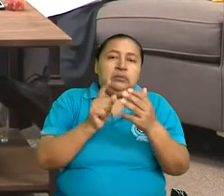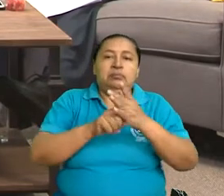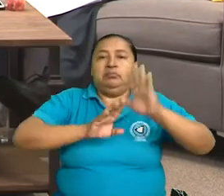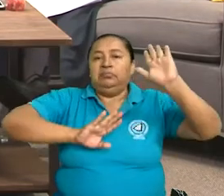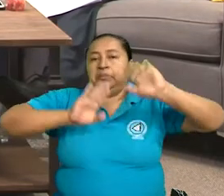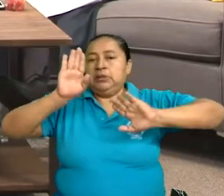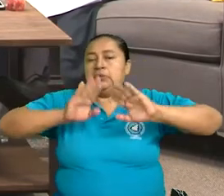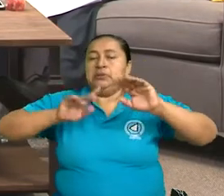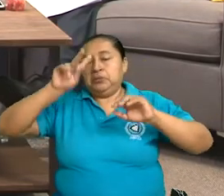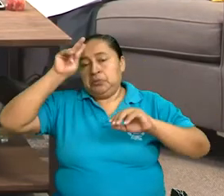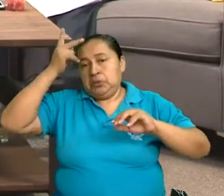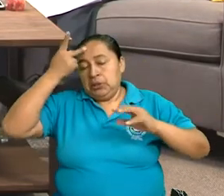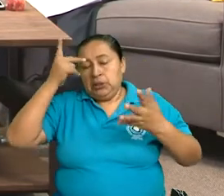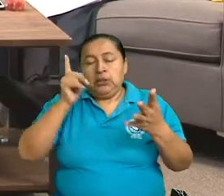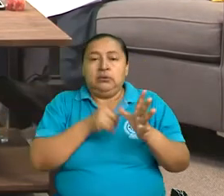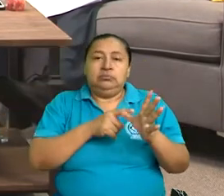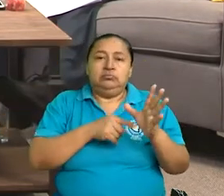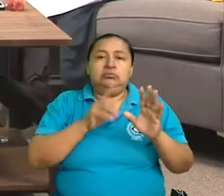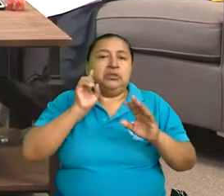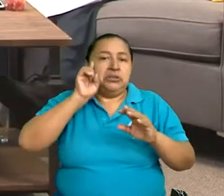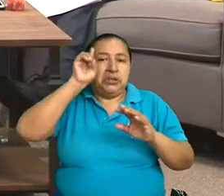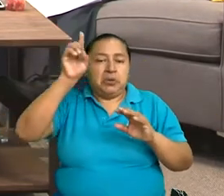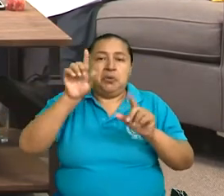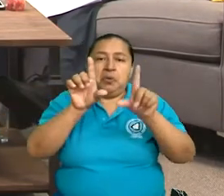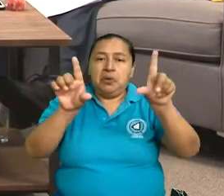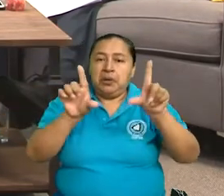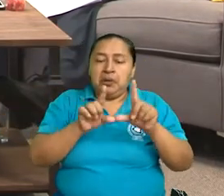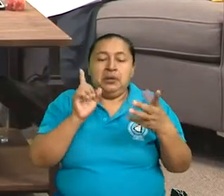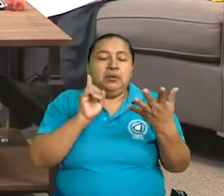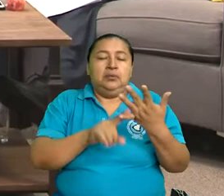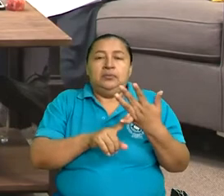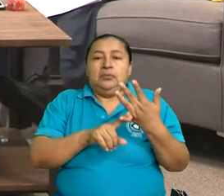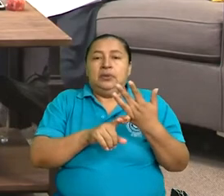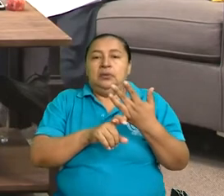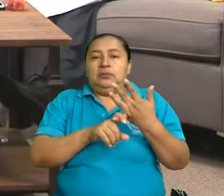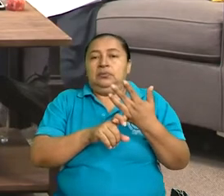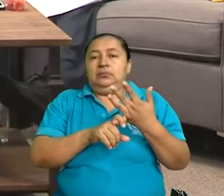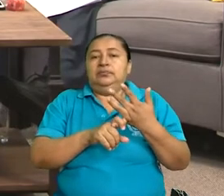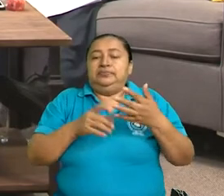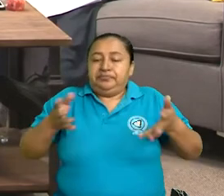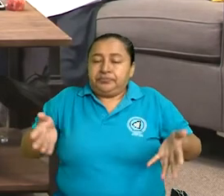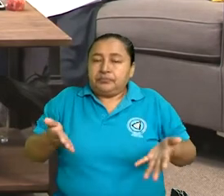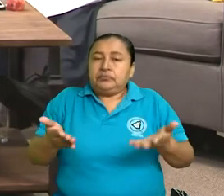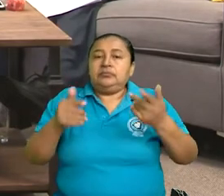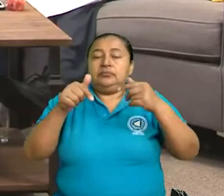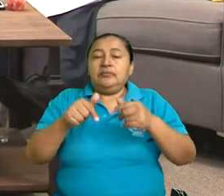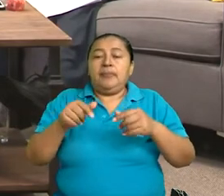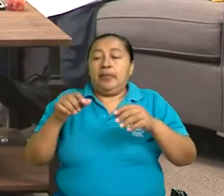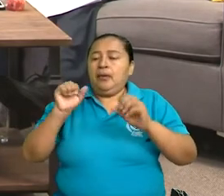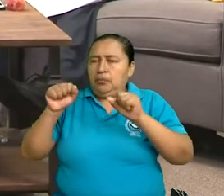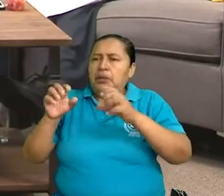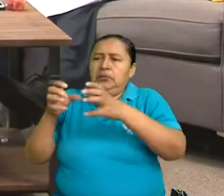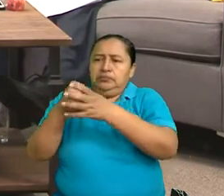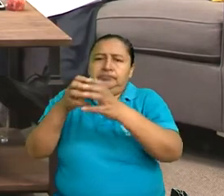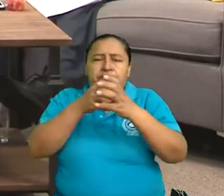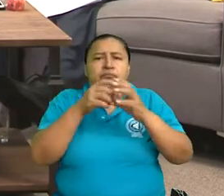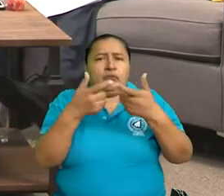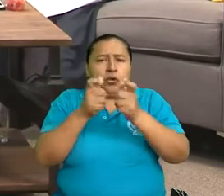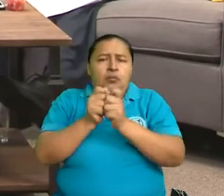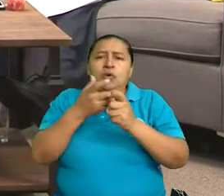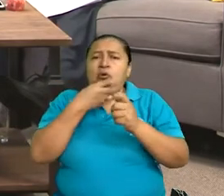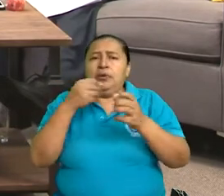participación política, desarrollo local, el fomento de la asociatividad entre los jóvenes,